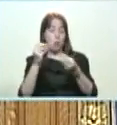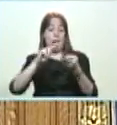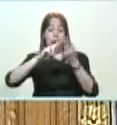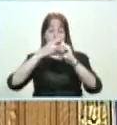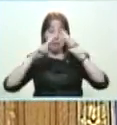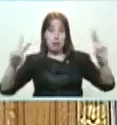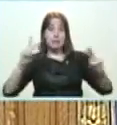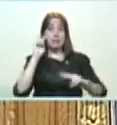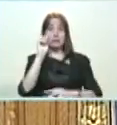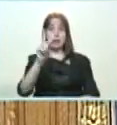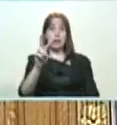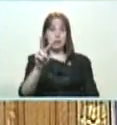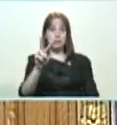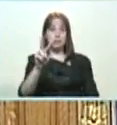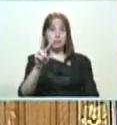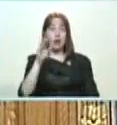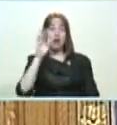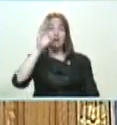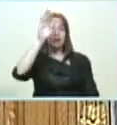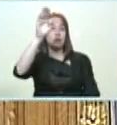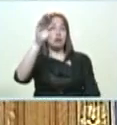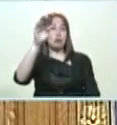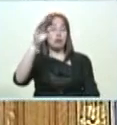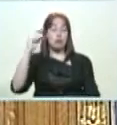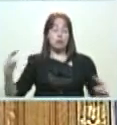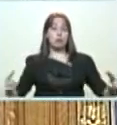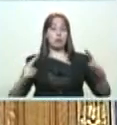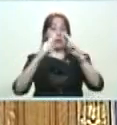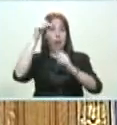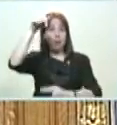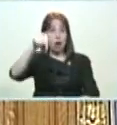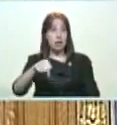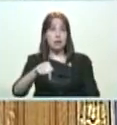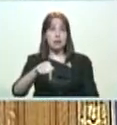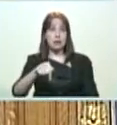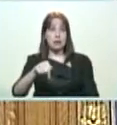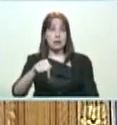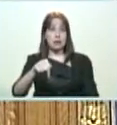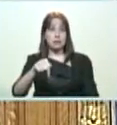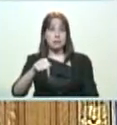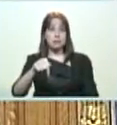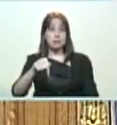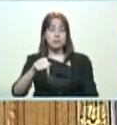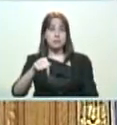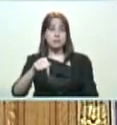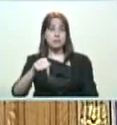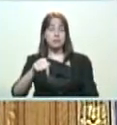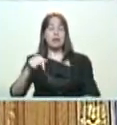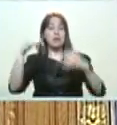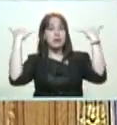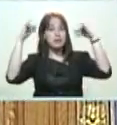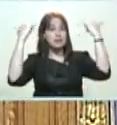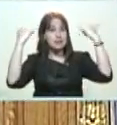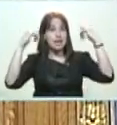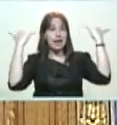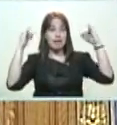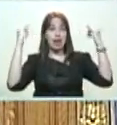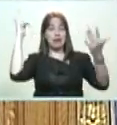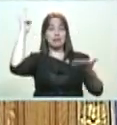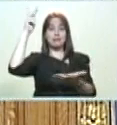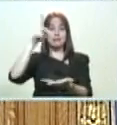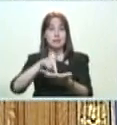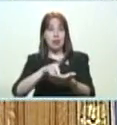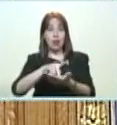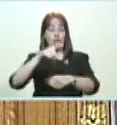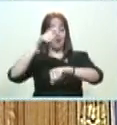para que ustedes vean que la próxima vez que nos veamos aquí mismo vamos a celebrar la llegada